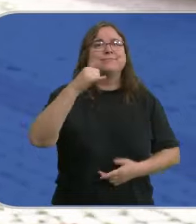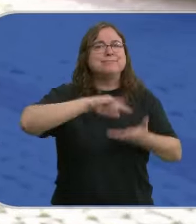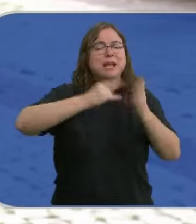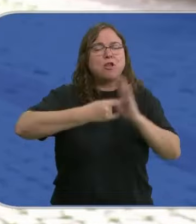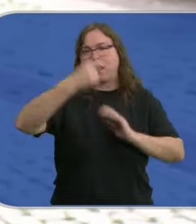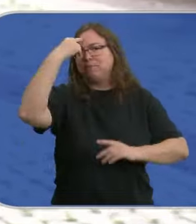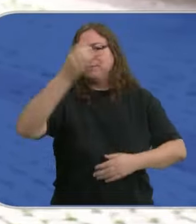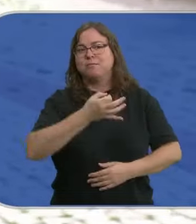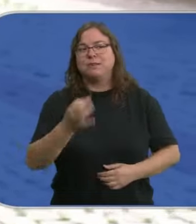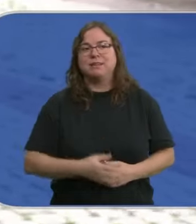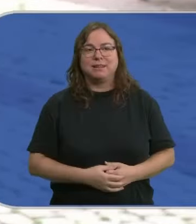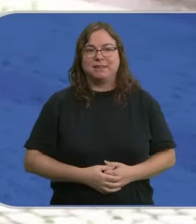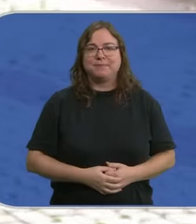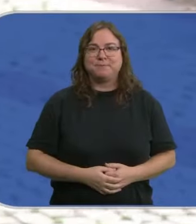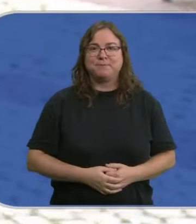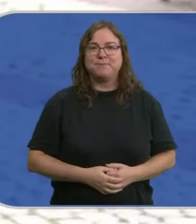las maneja a la perfección.